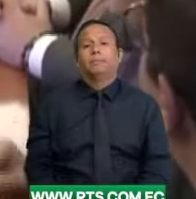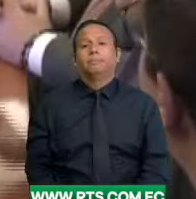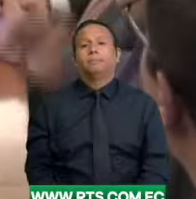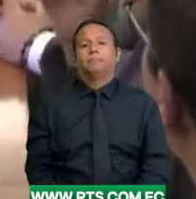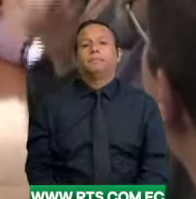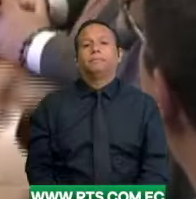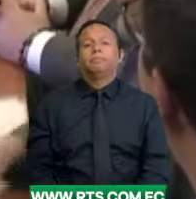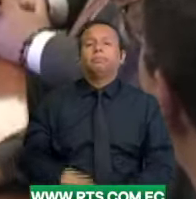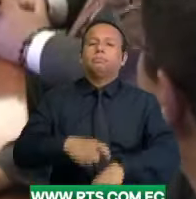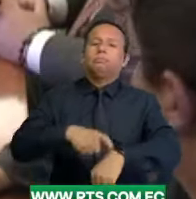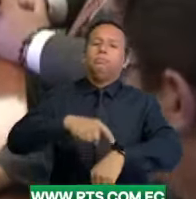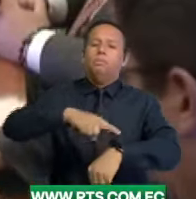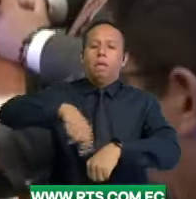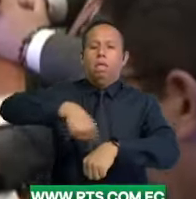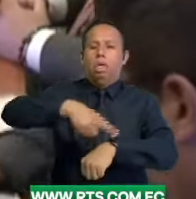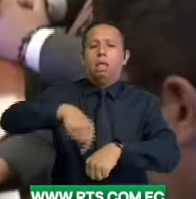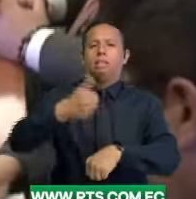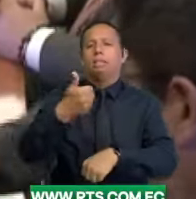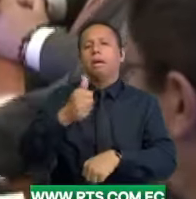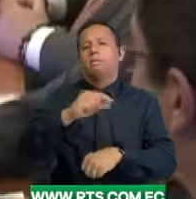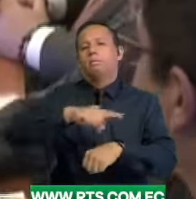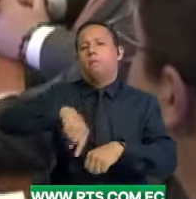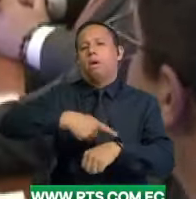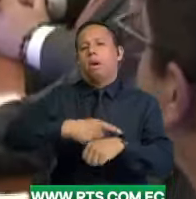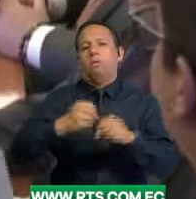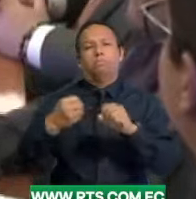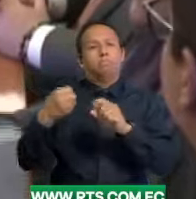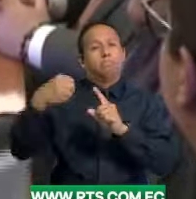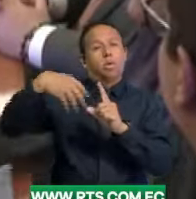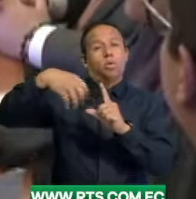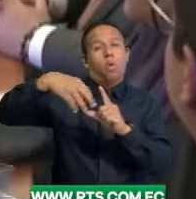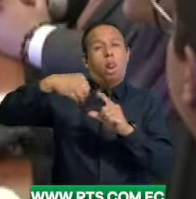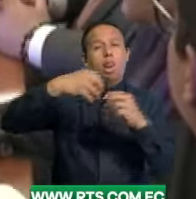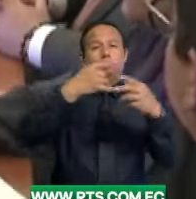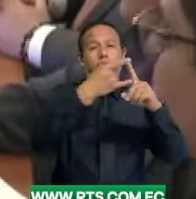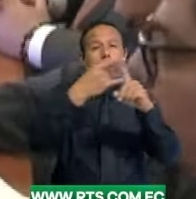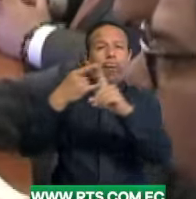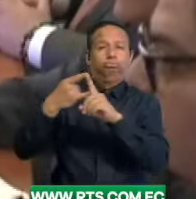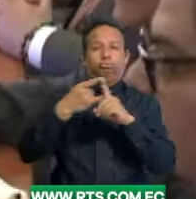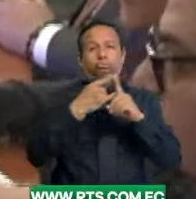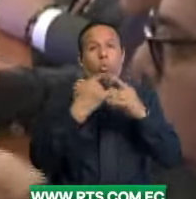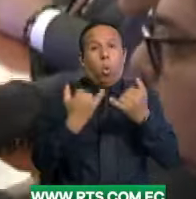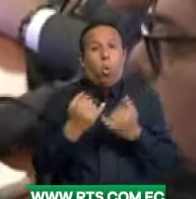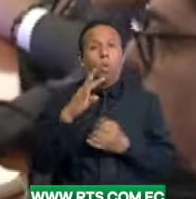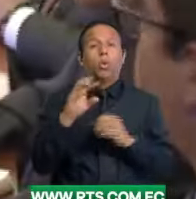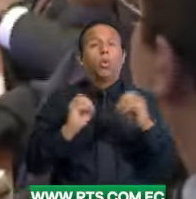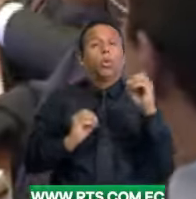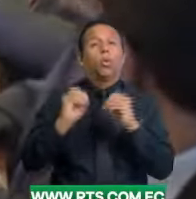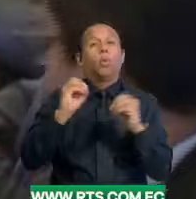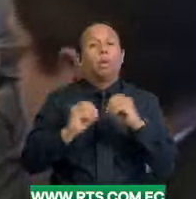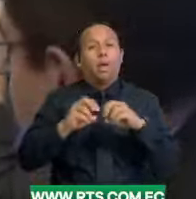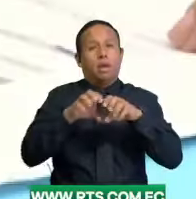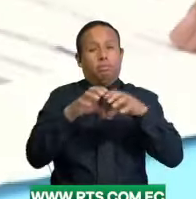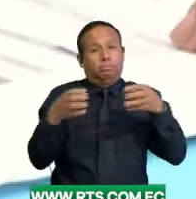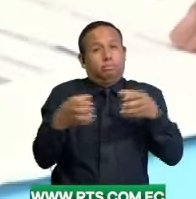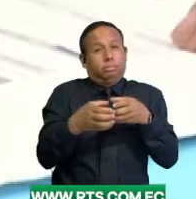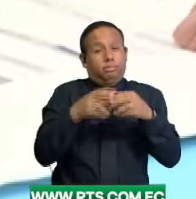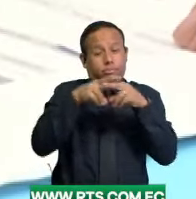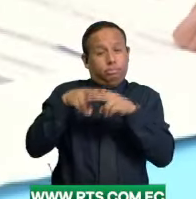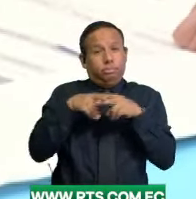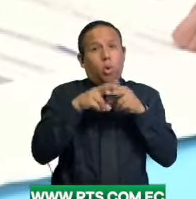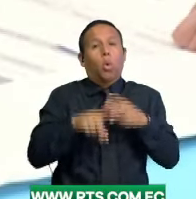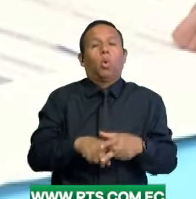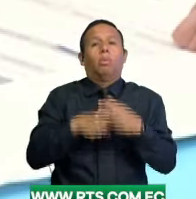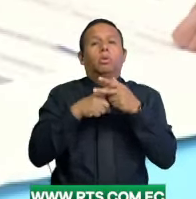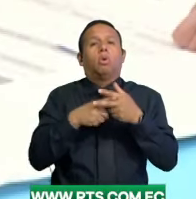Por alrededor de 10 horas y de manera virtual, este 4 de octubre la Comisión de Fiscalización inició la etapa de alegatos en